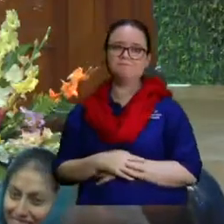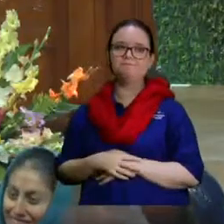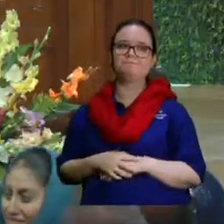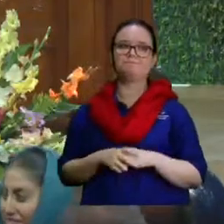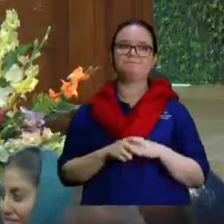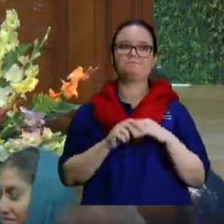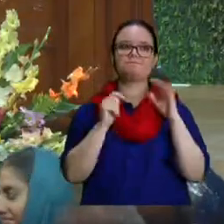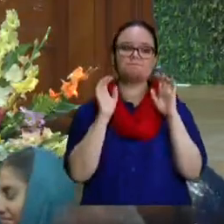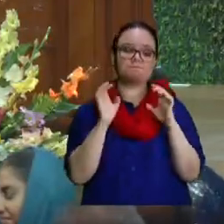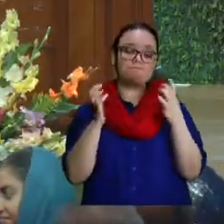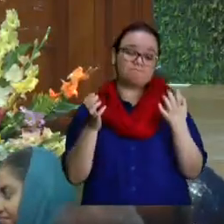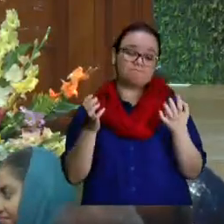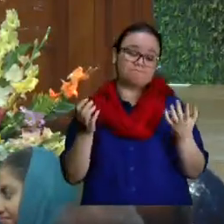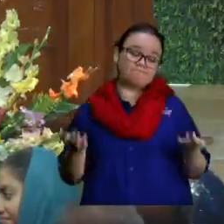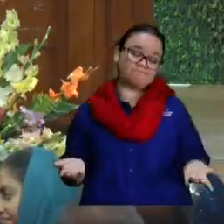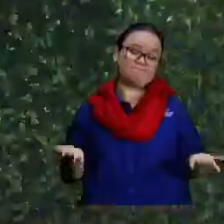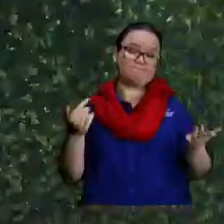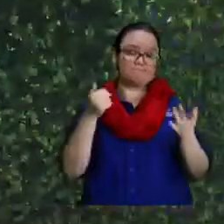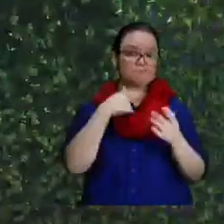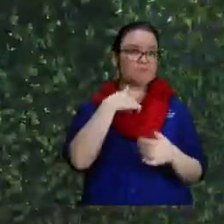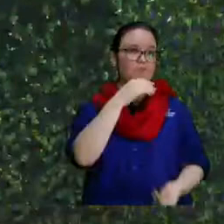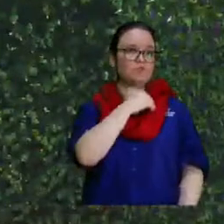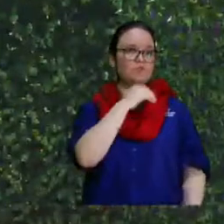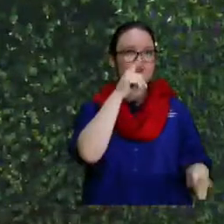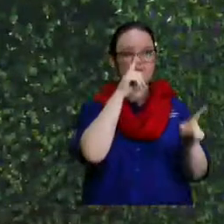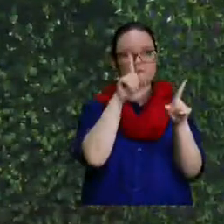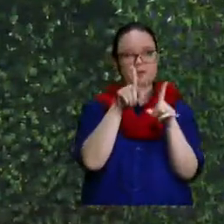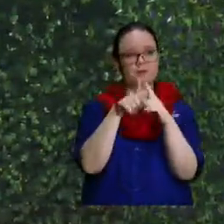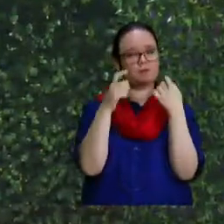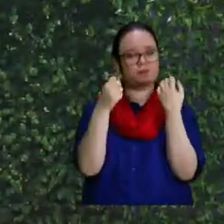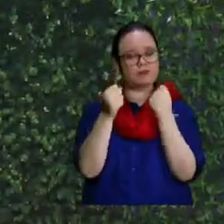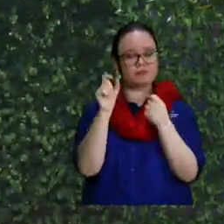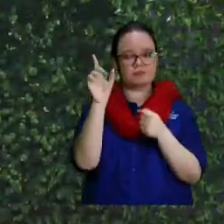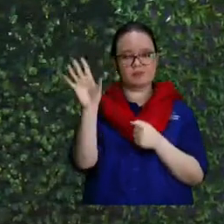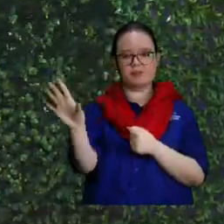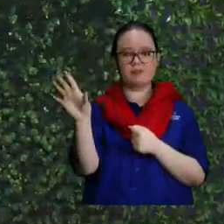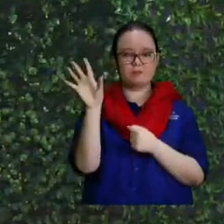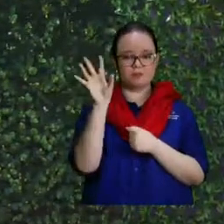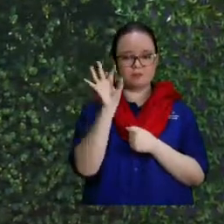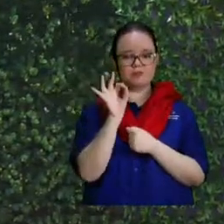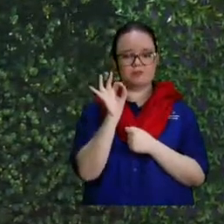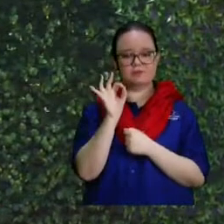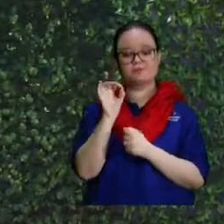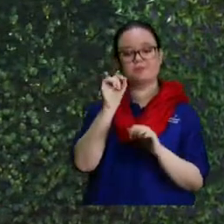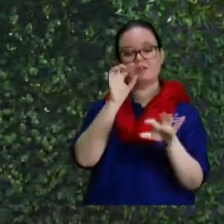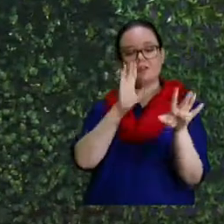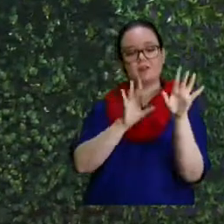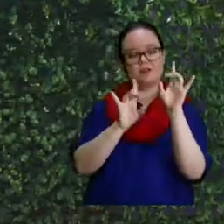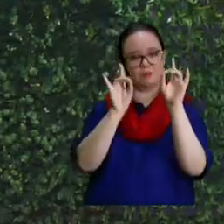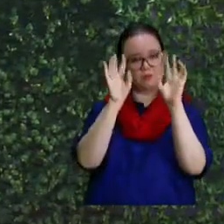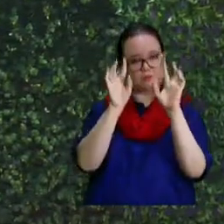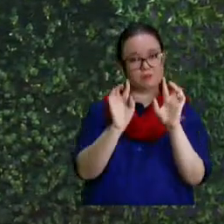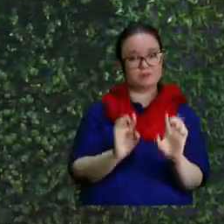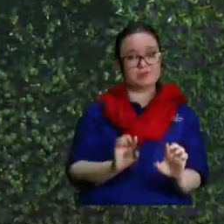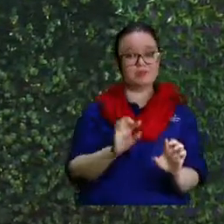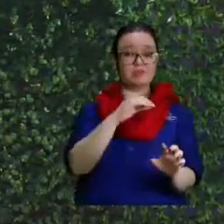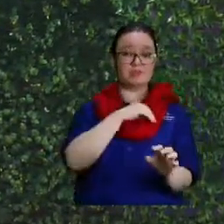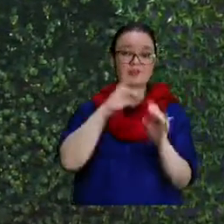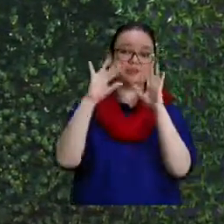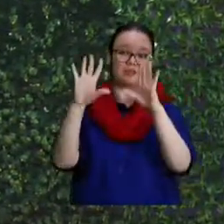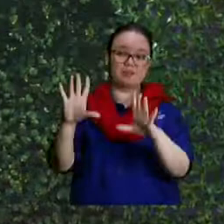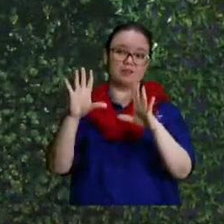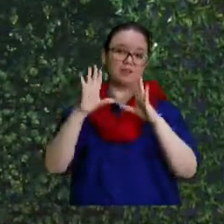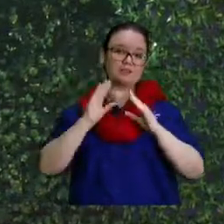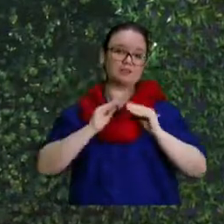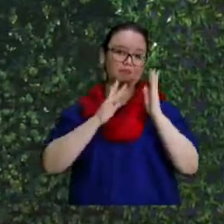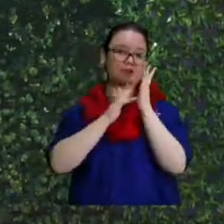yo sé que no es evangelístico pero no puedo dejar de hacer esta invitación si hay alguien que quiere recibir a Jesucristo como su